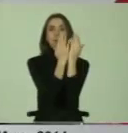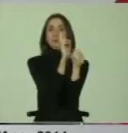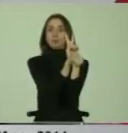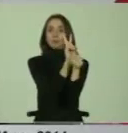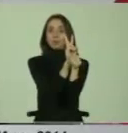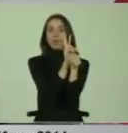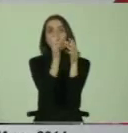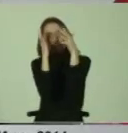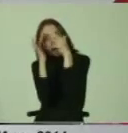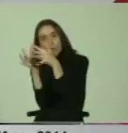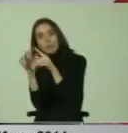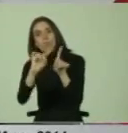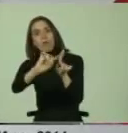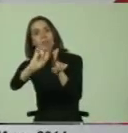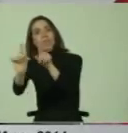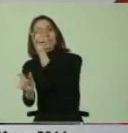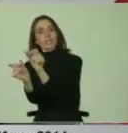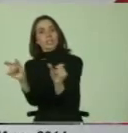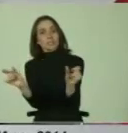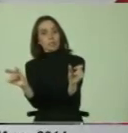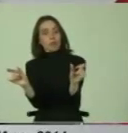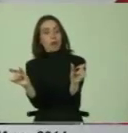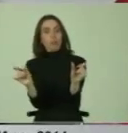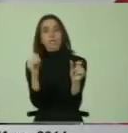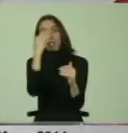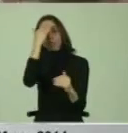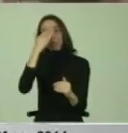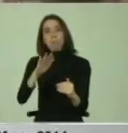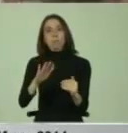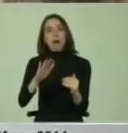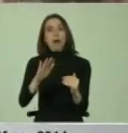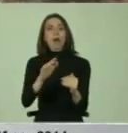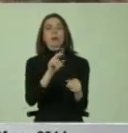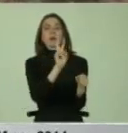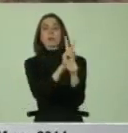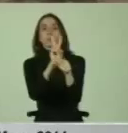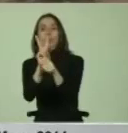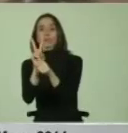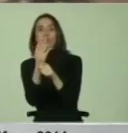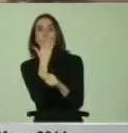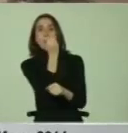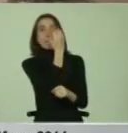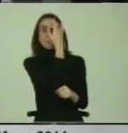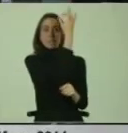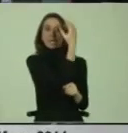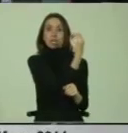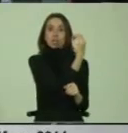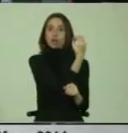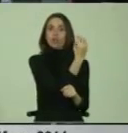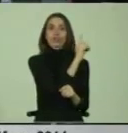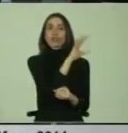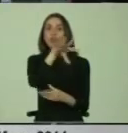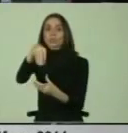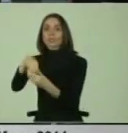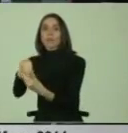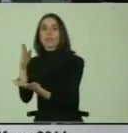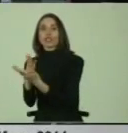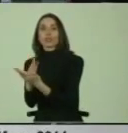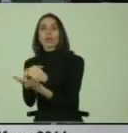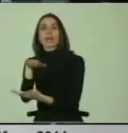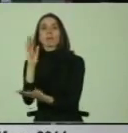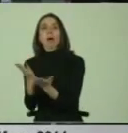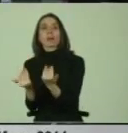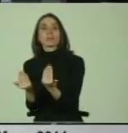la diversidad. Y también una distribución inequitativa de los docentes más cualificados, que no siempre están donde hay mayores